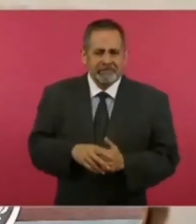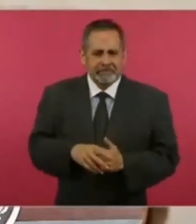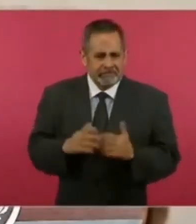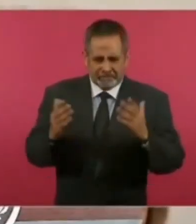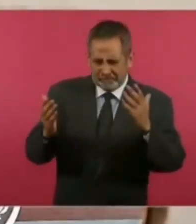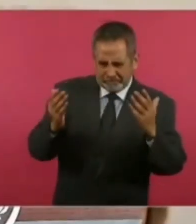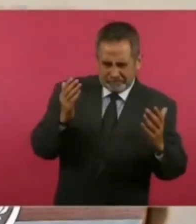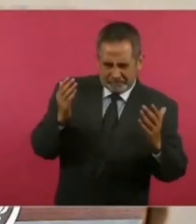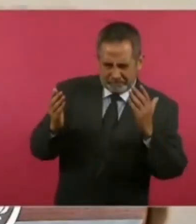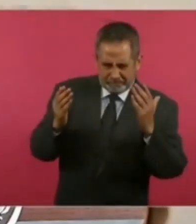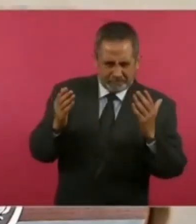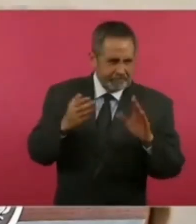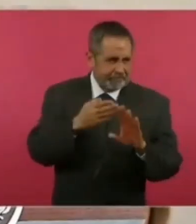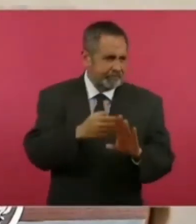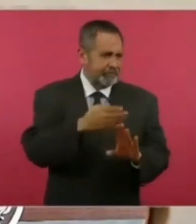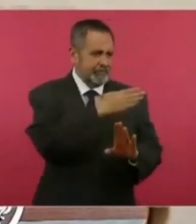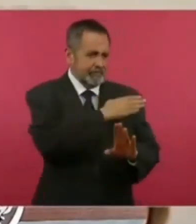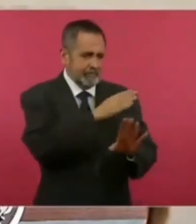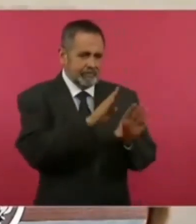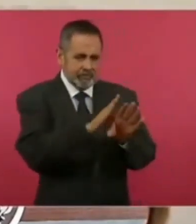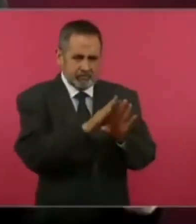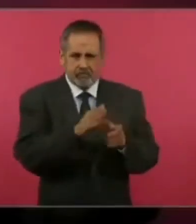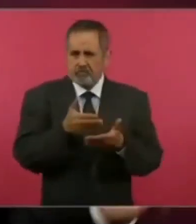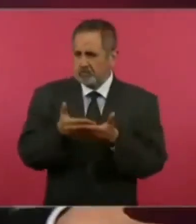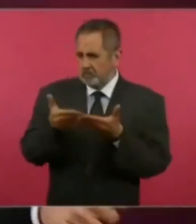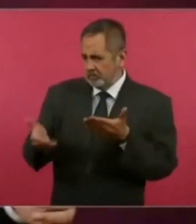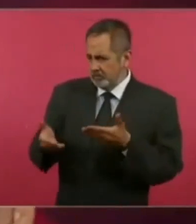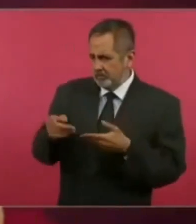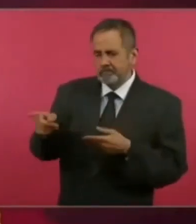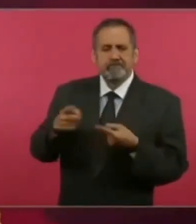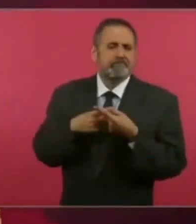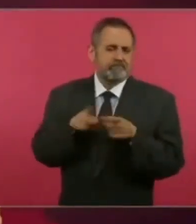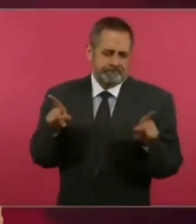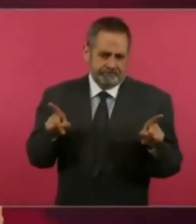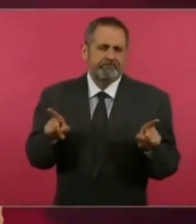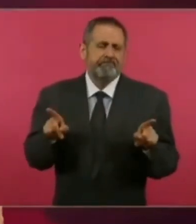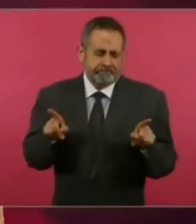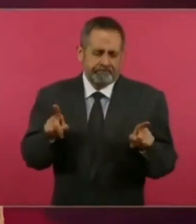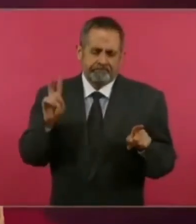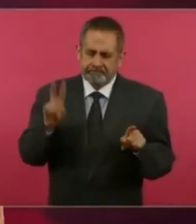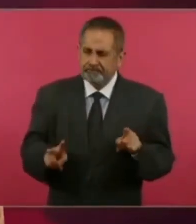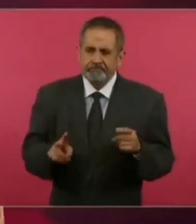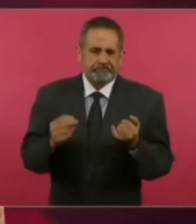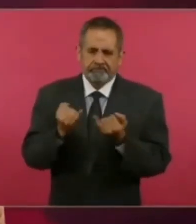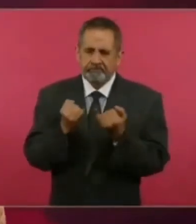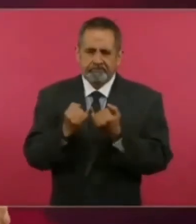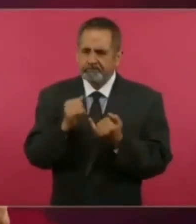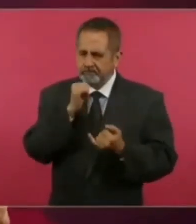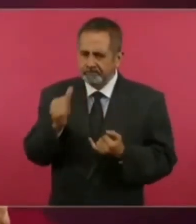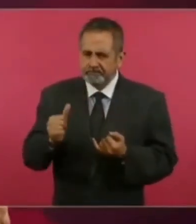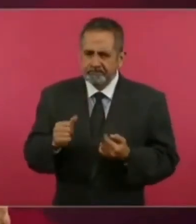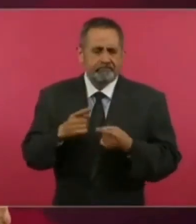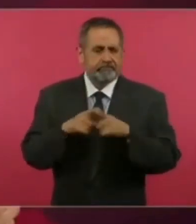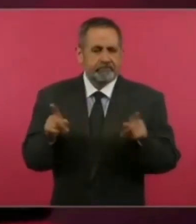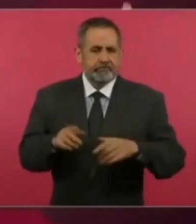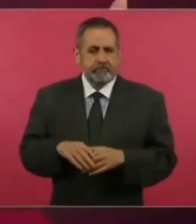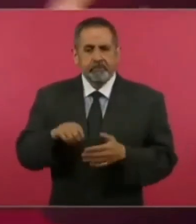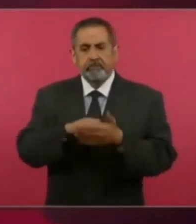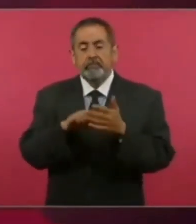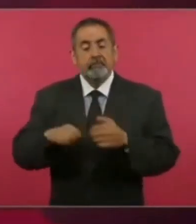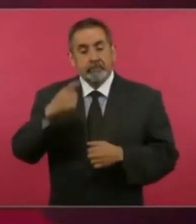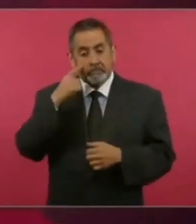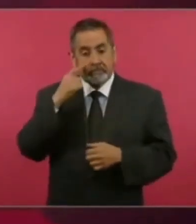contrastar, de que no somos iguales. No es saber en el once